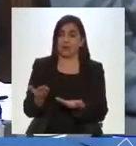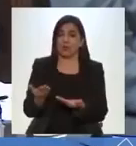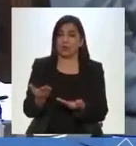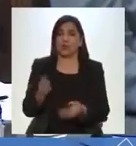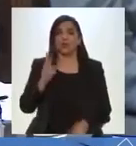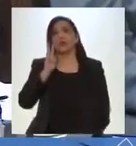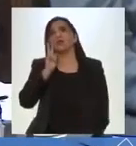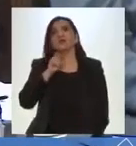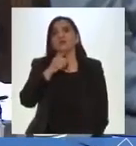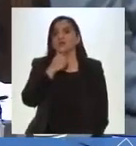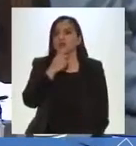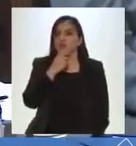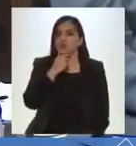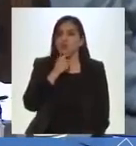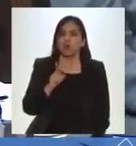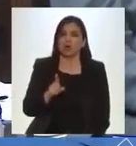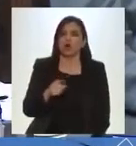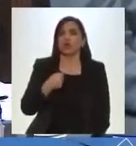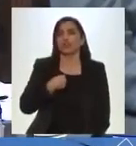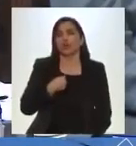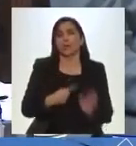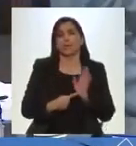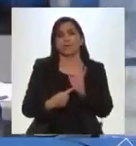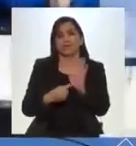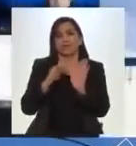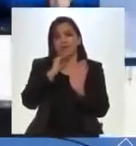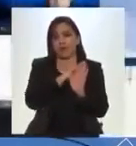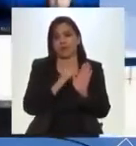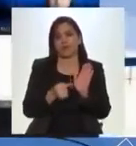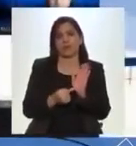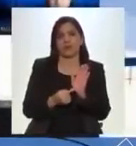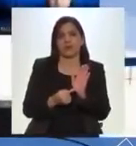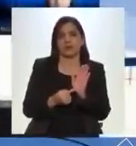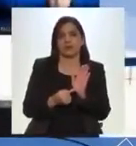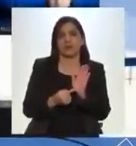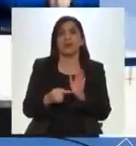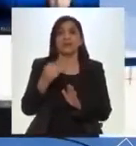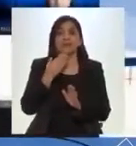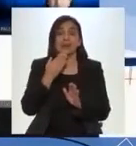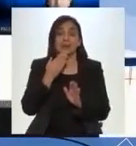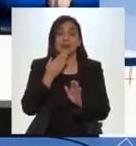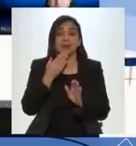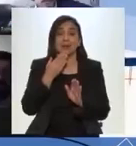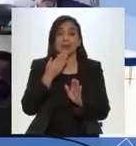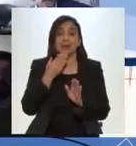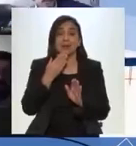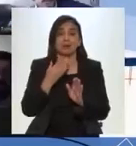Ministro, si no, lo presento yo muy rápidamente. Esto va a quedar también disponible.